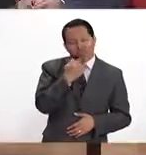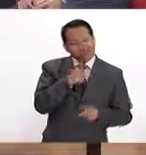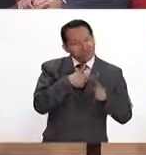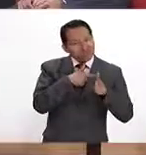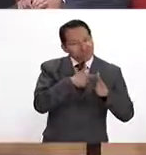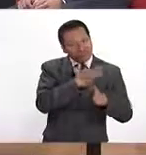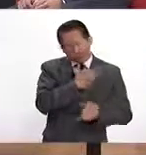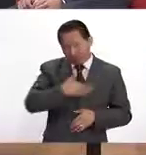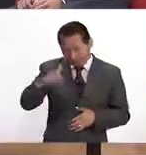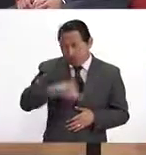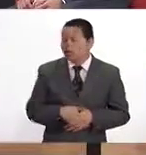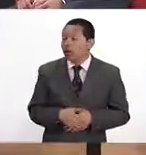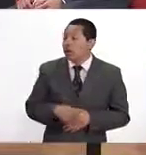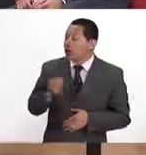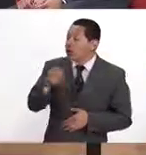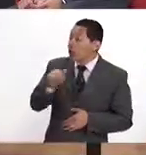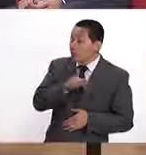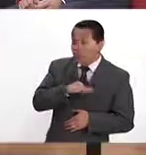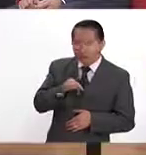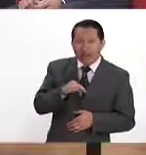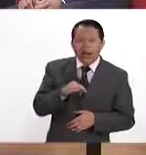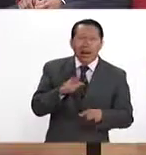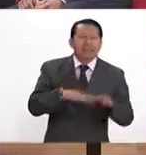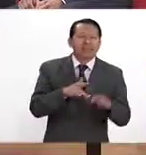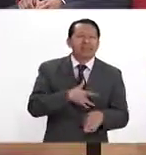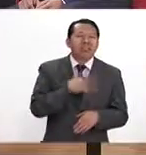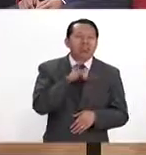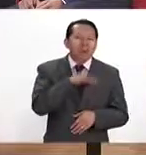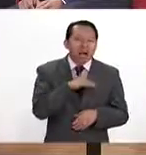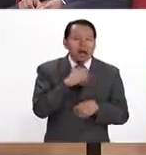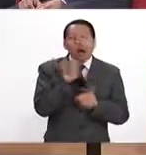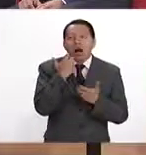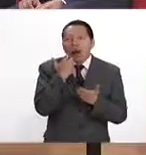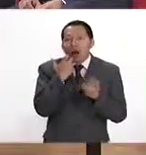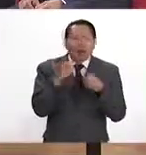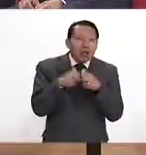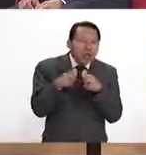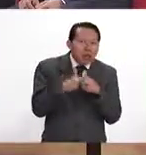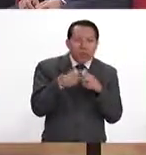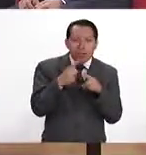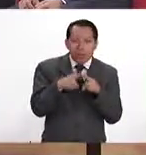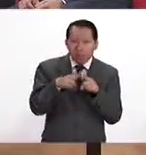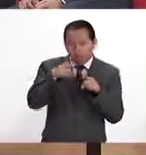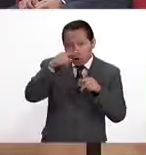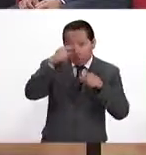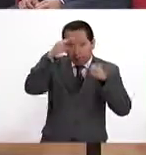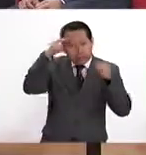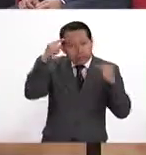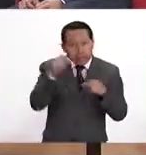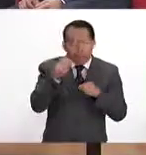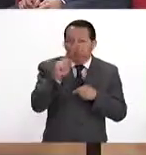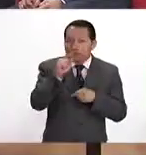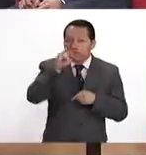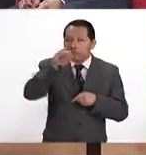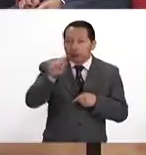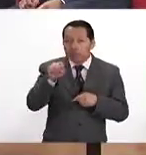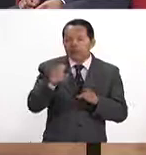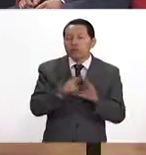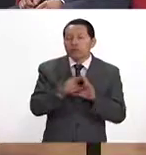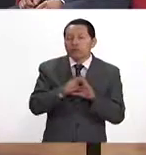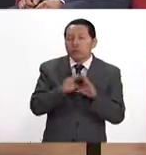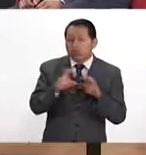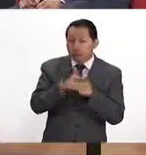emocionales también intervienen en asuntos de hipertensión? Por ejemplo, la ansiedad, el estrés también, o ¿hay un vínculo